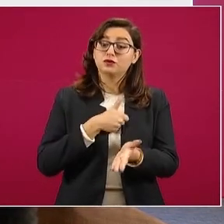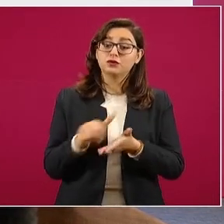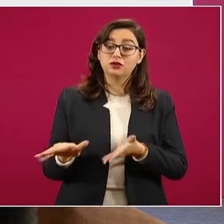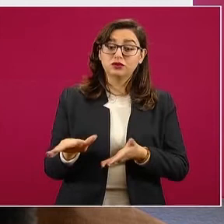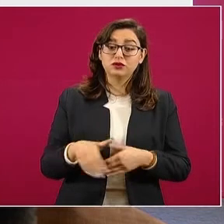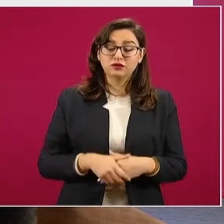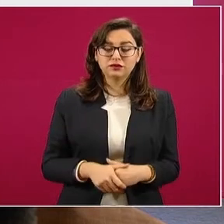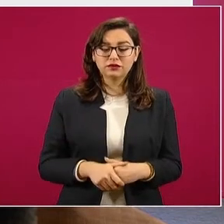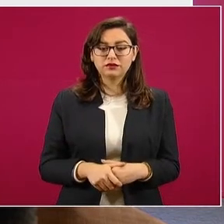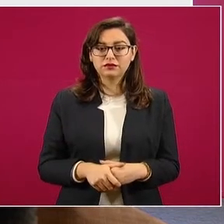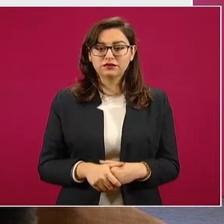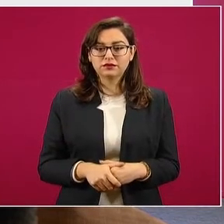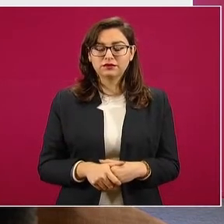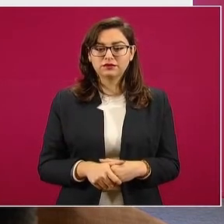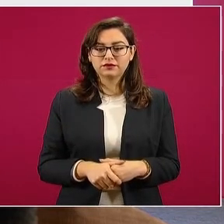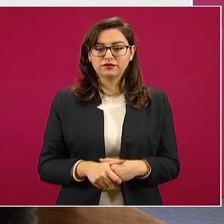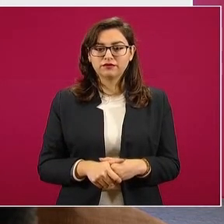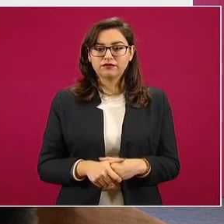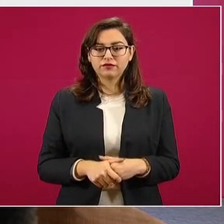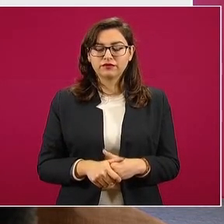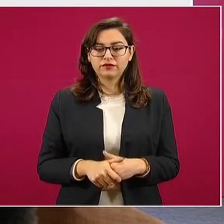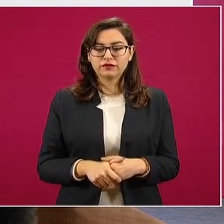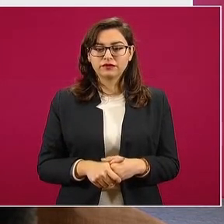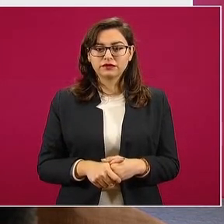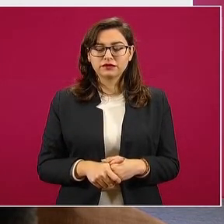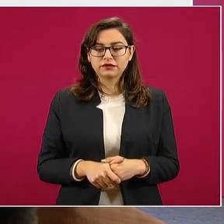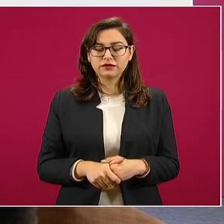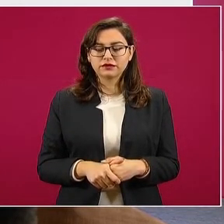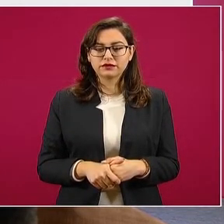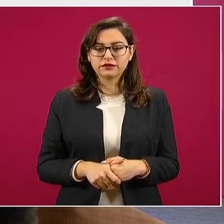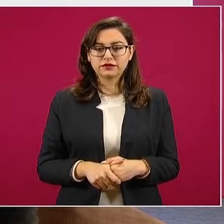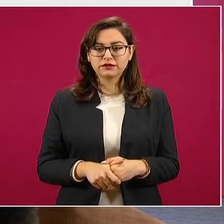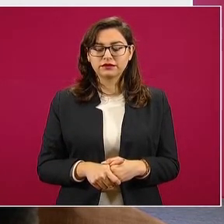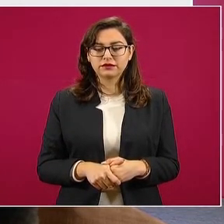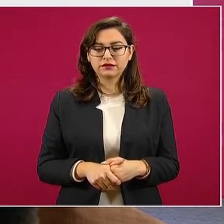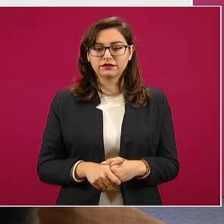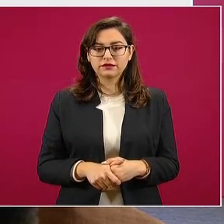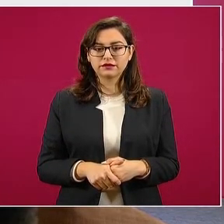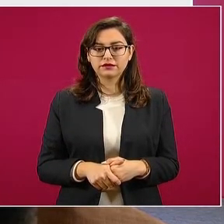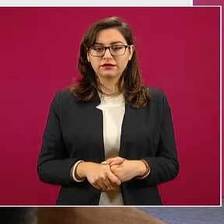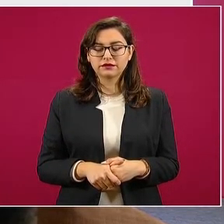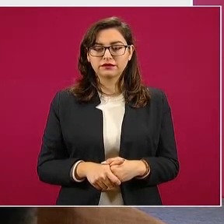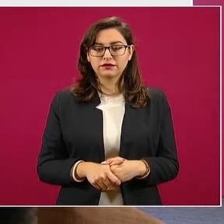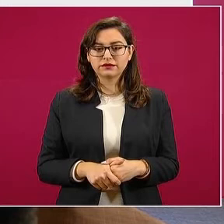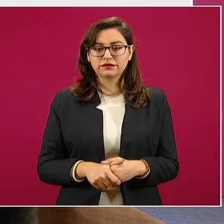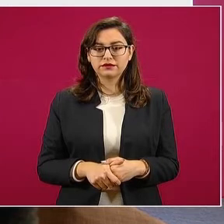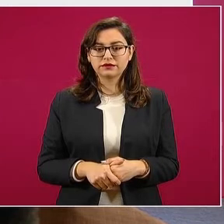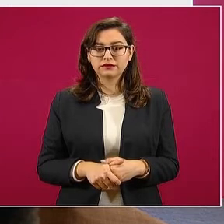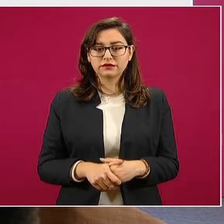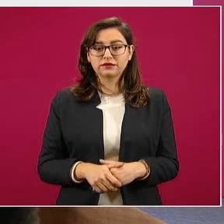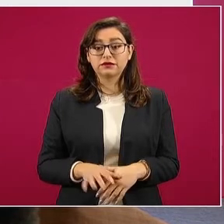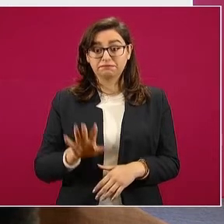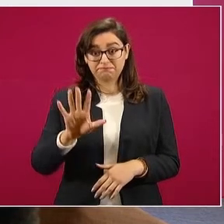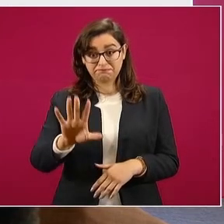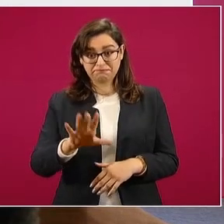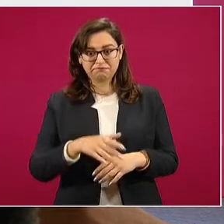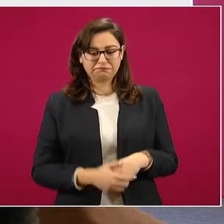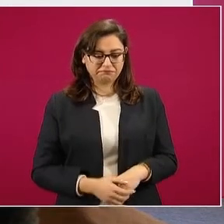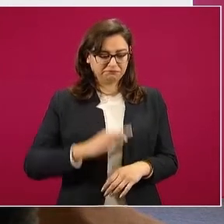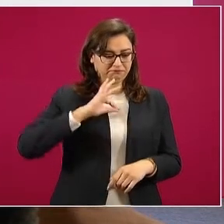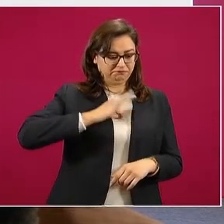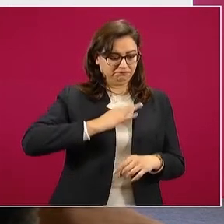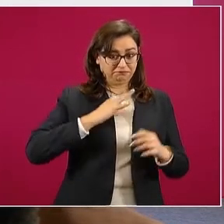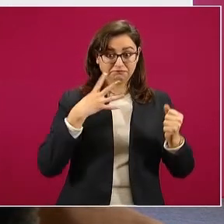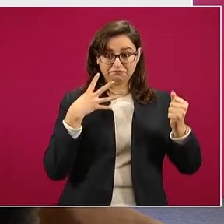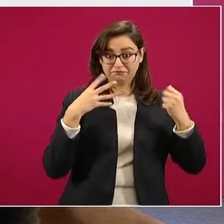Para tener una idea, se perdieron con la pandemia un millón